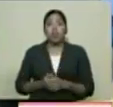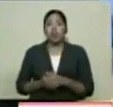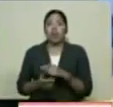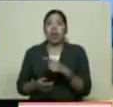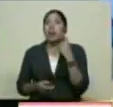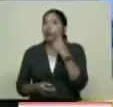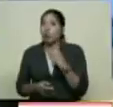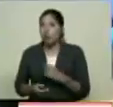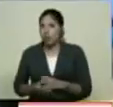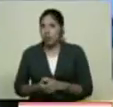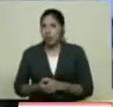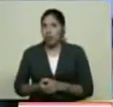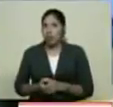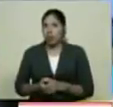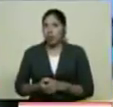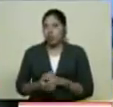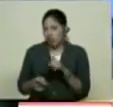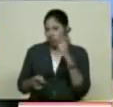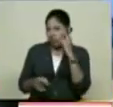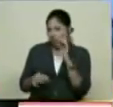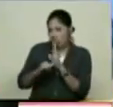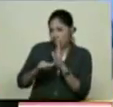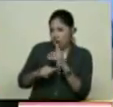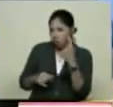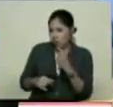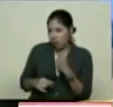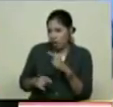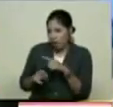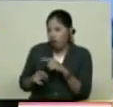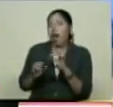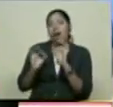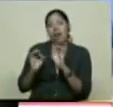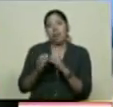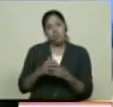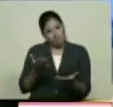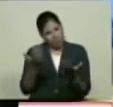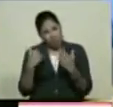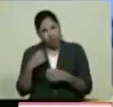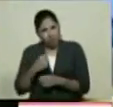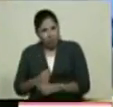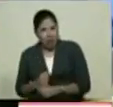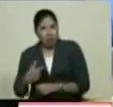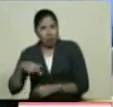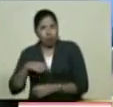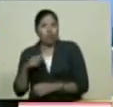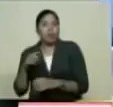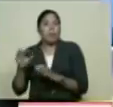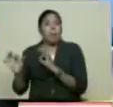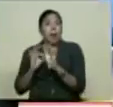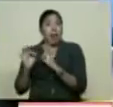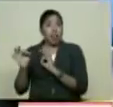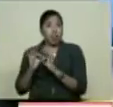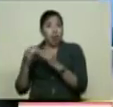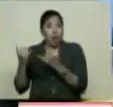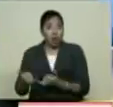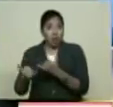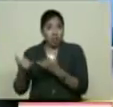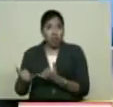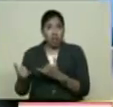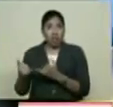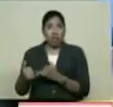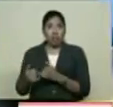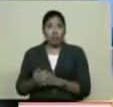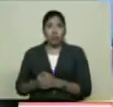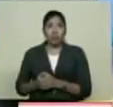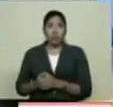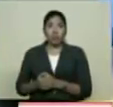Siempre dan como referencia A la azulita Bueno lo esperamos A que vayan Estamos preparando Ahora mismo Con el grupo de rescate La